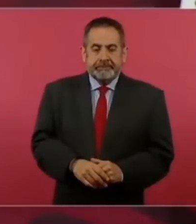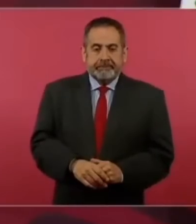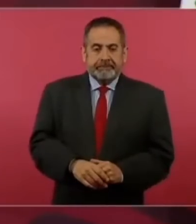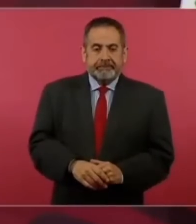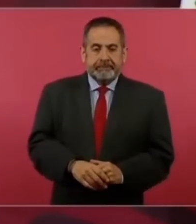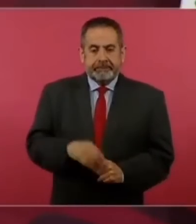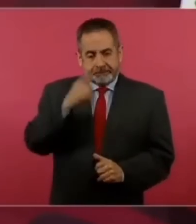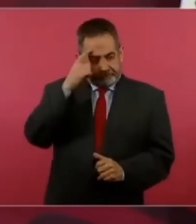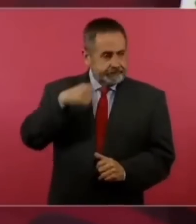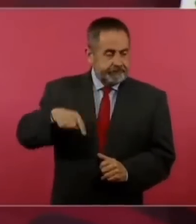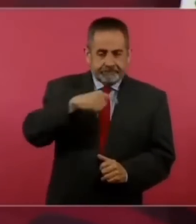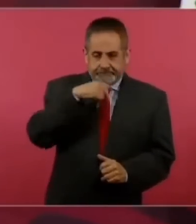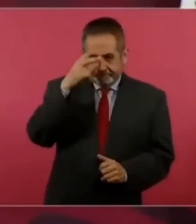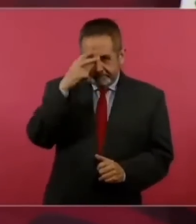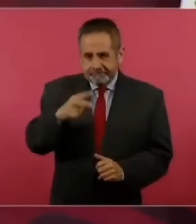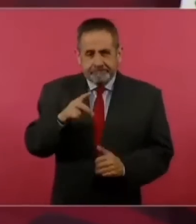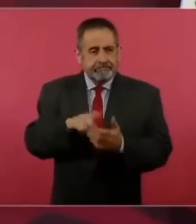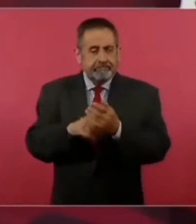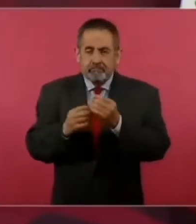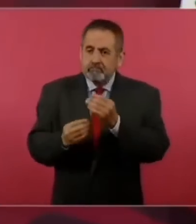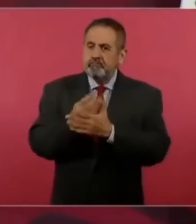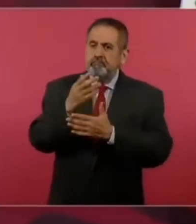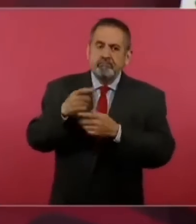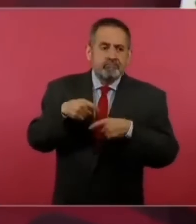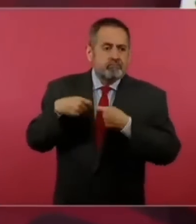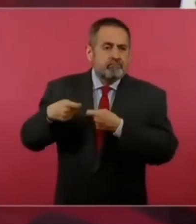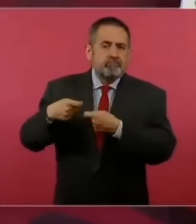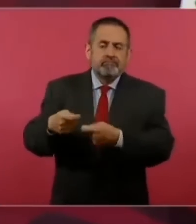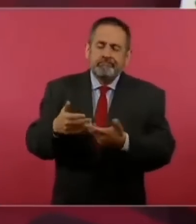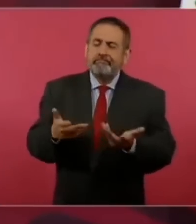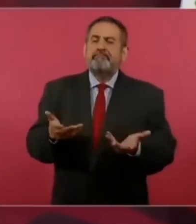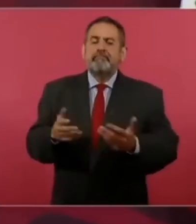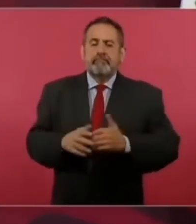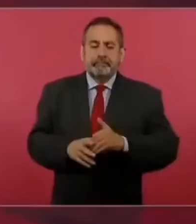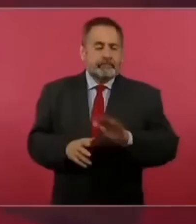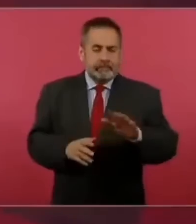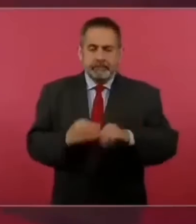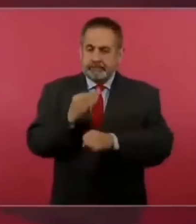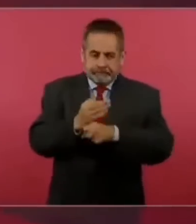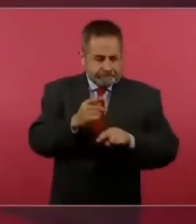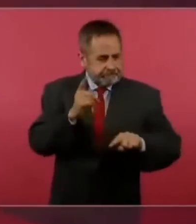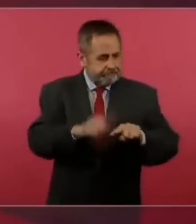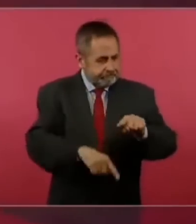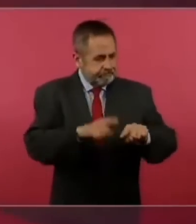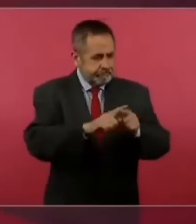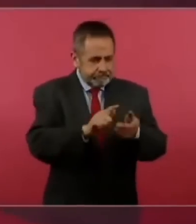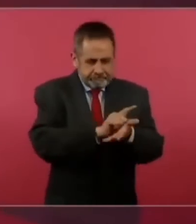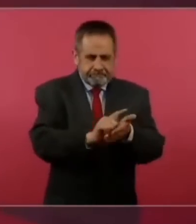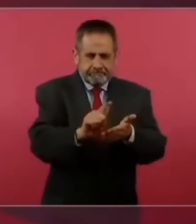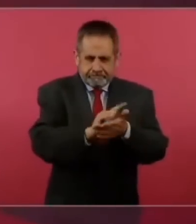los mexicanos y para las nuevas generaciones entonces si ya empezamos a limpiar hay que seguir